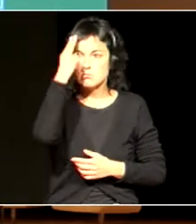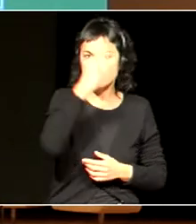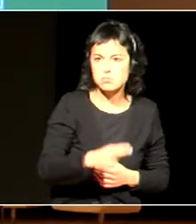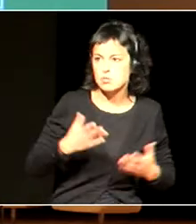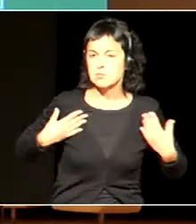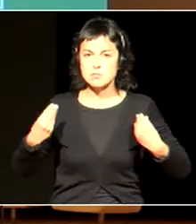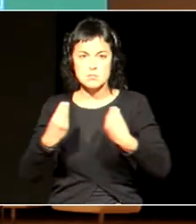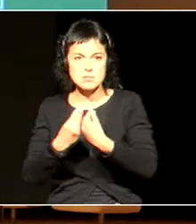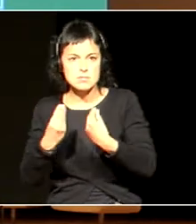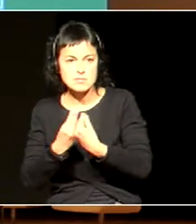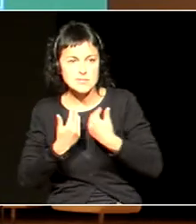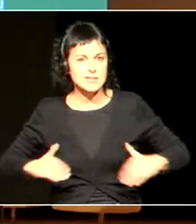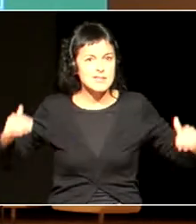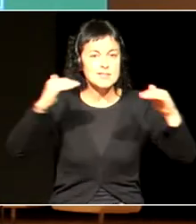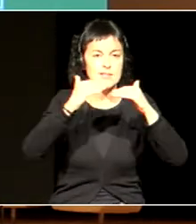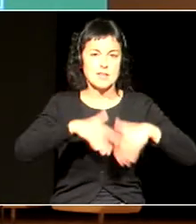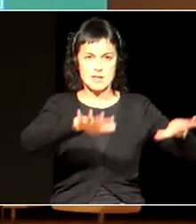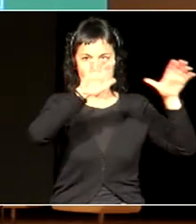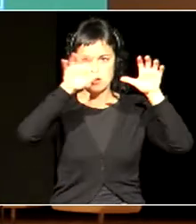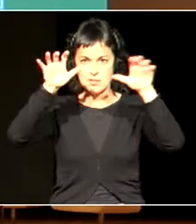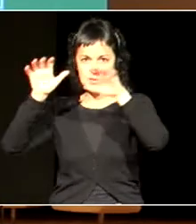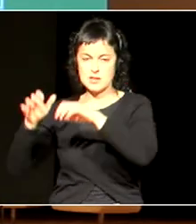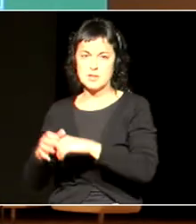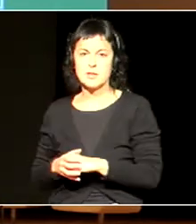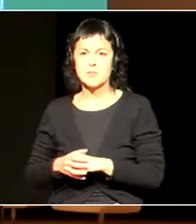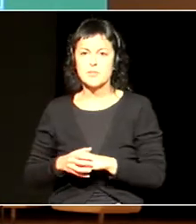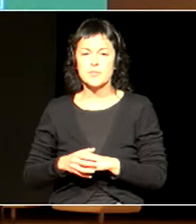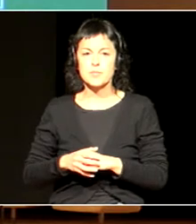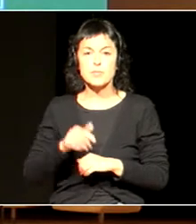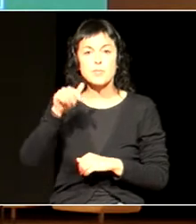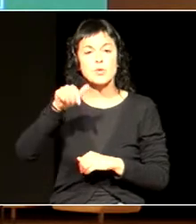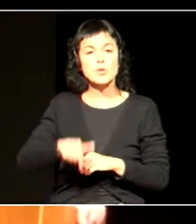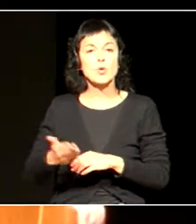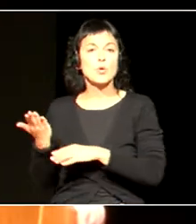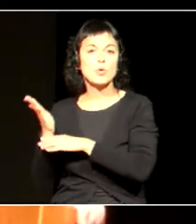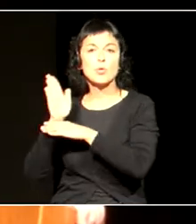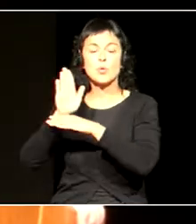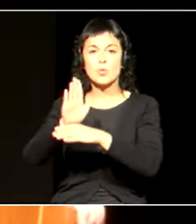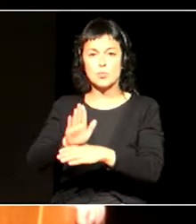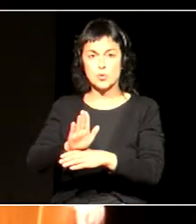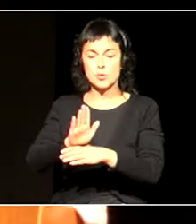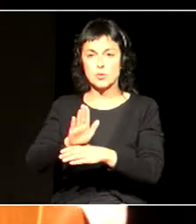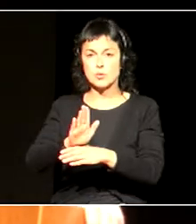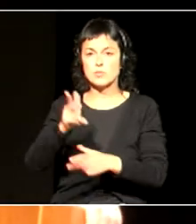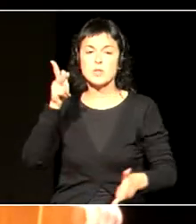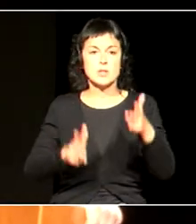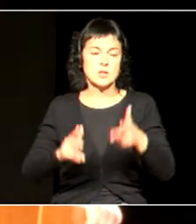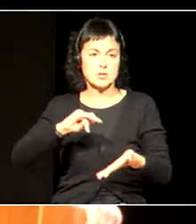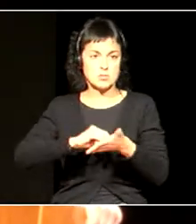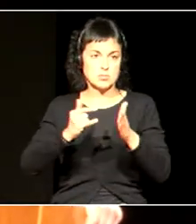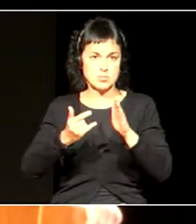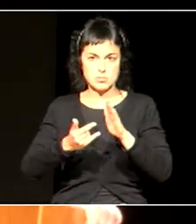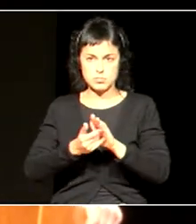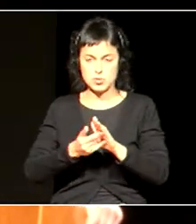berdintasuna ikasteko. Gaur aurkesten den euskal eskuntza sistemarako bigarren eskidetza